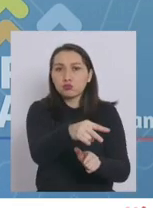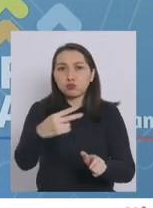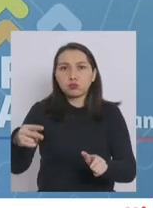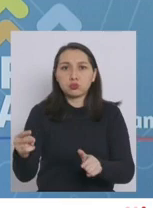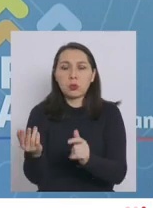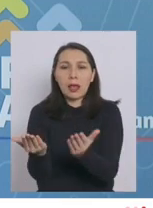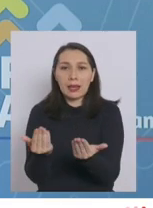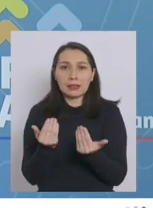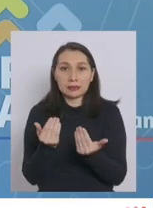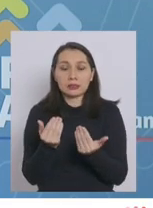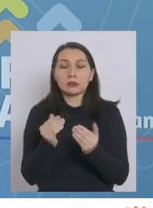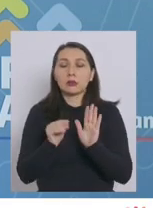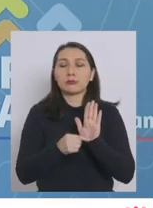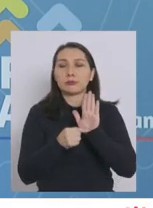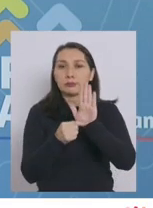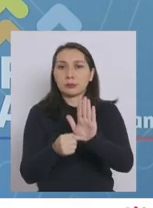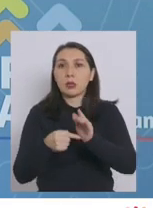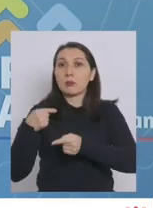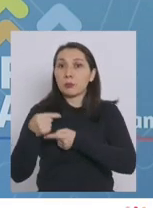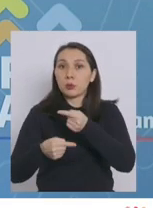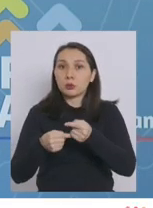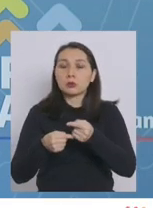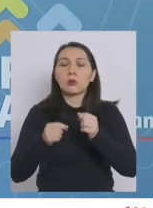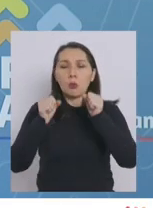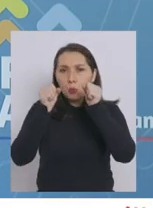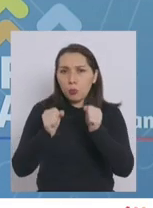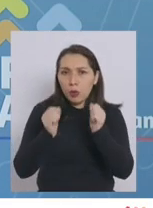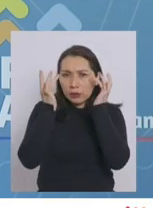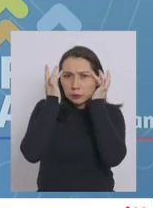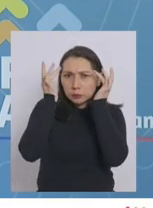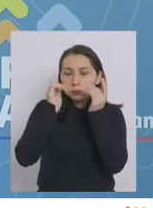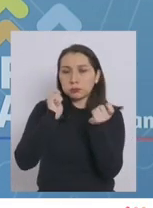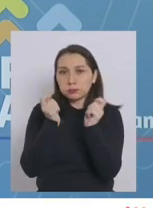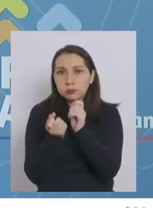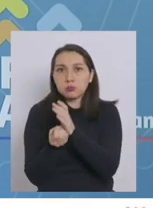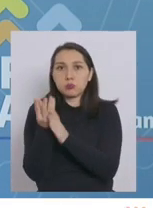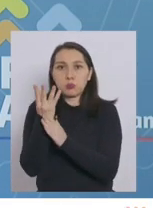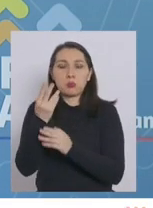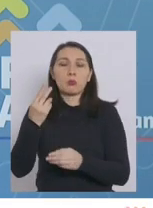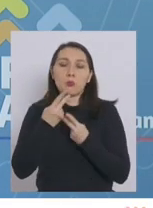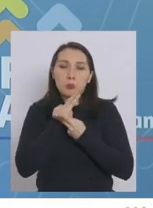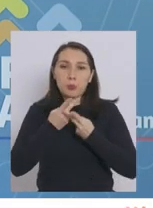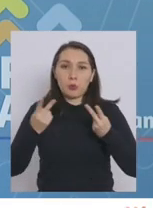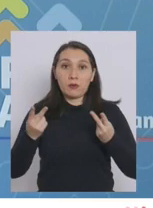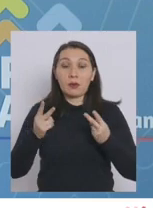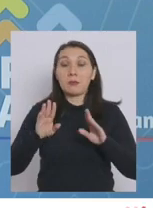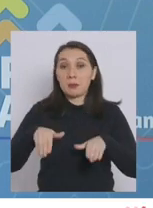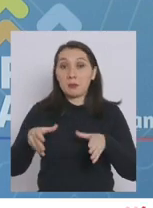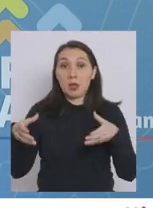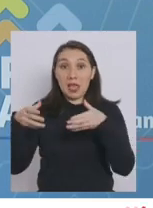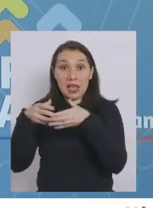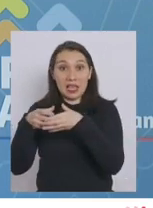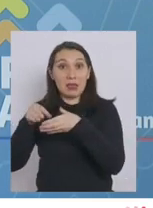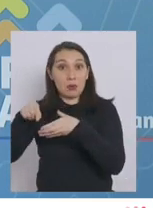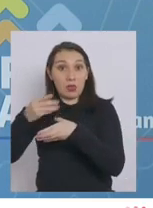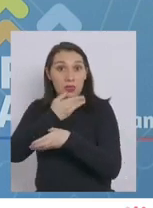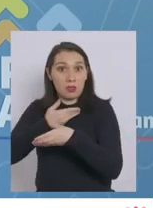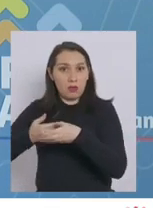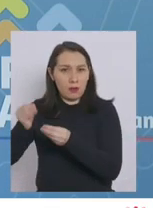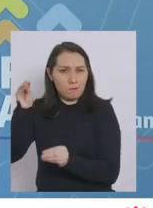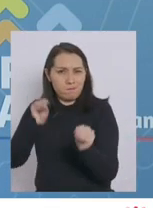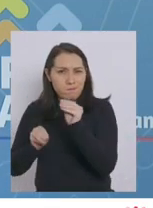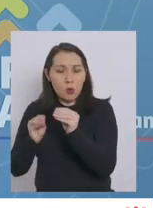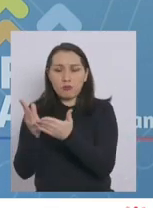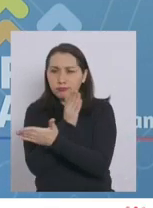necesidades, e instalando en el proceso capacidades de innovación pública. A su vez, el equipo de laboratorio desarrolló la